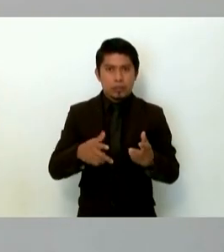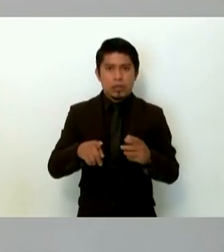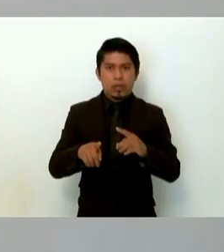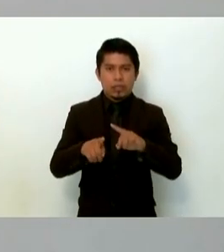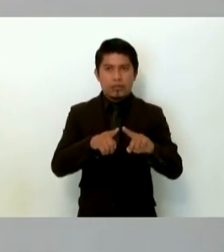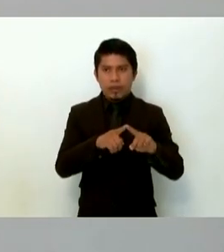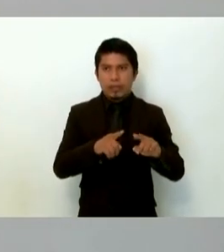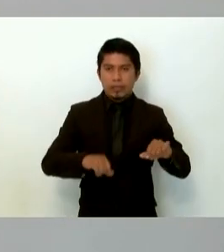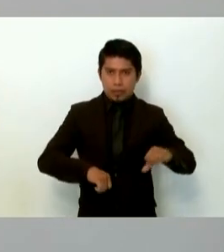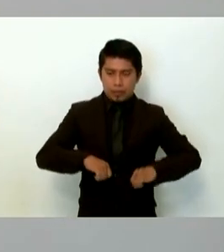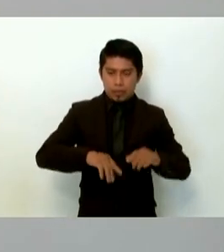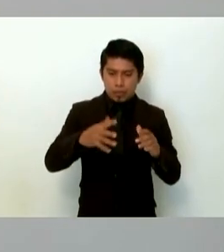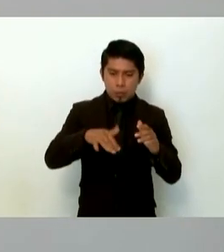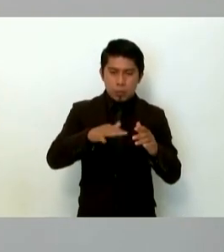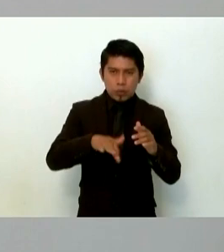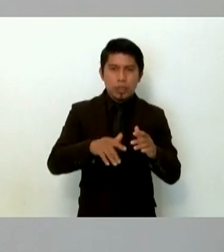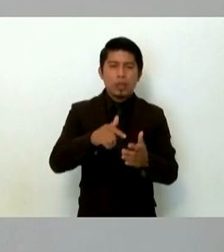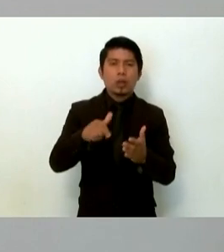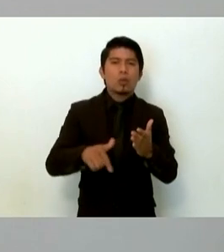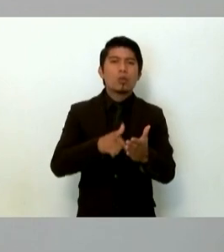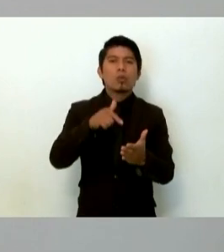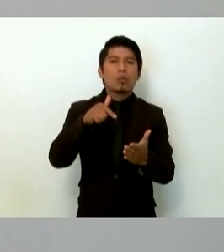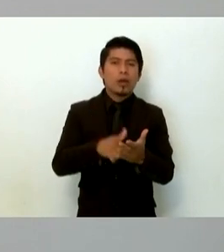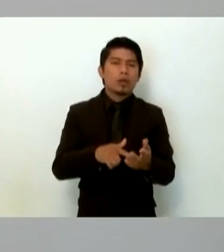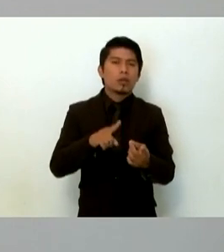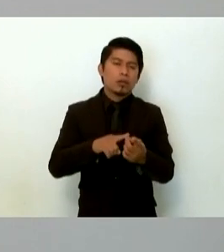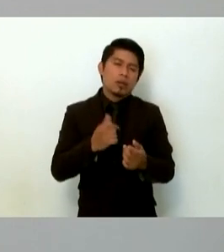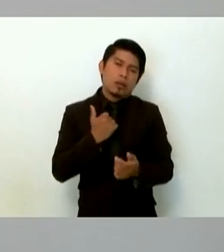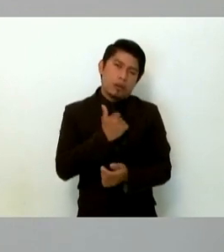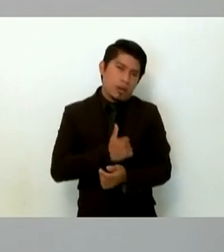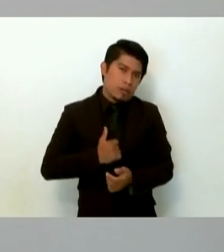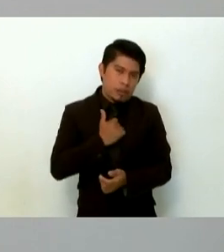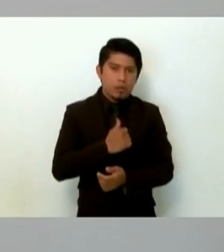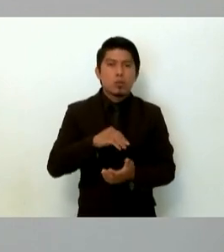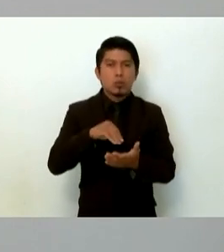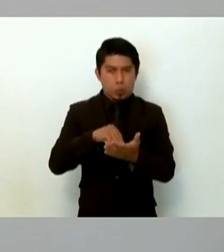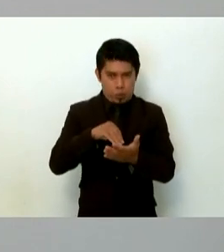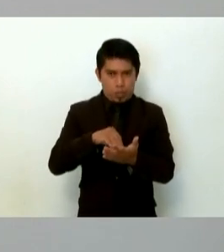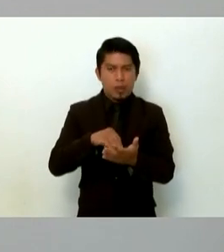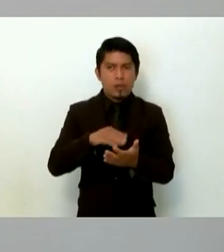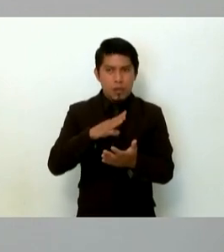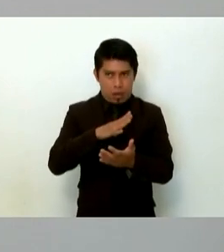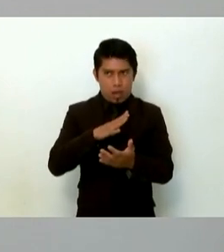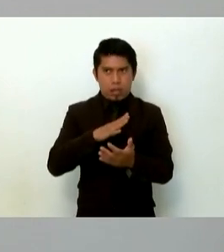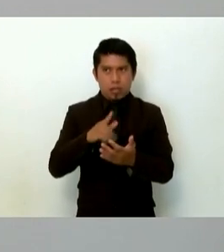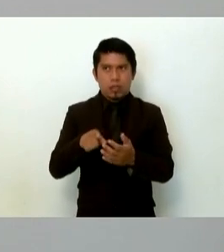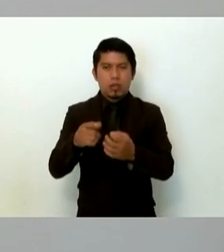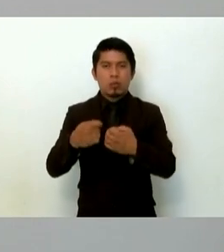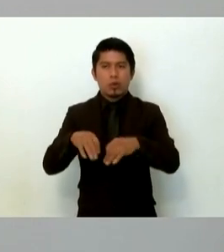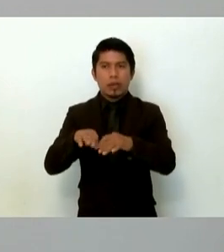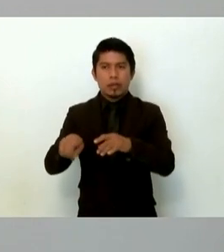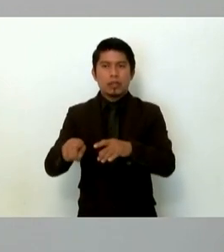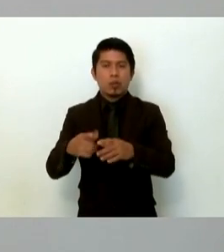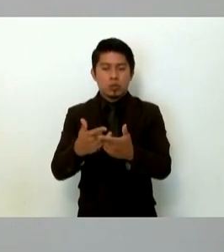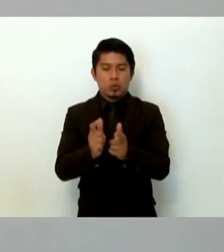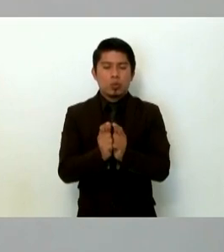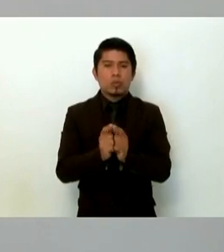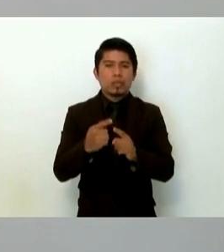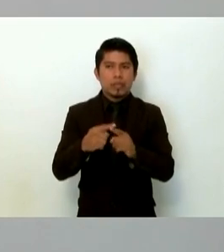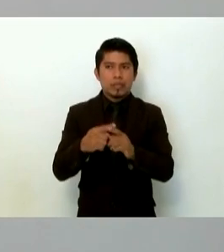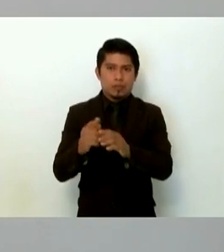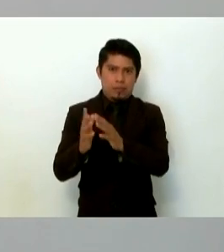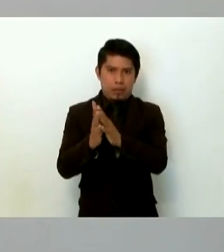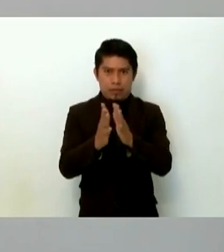actividades de búsqueda en zonas pues donde lamentablemente todavía se registran operaciones importantes de los grupos que están